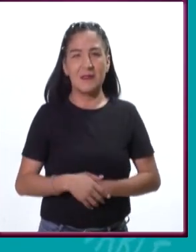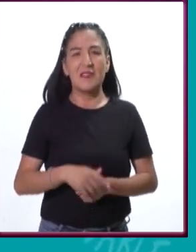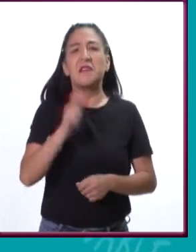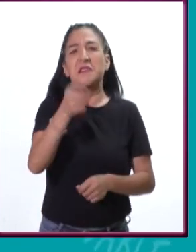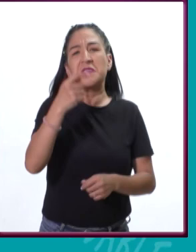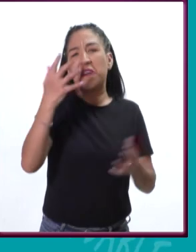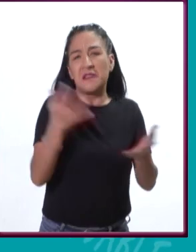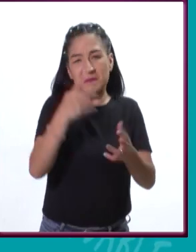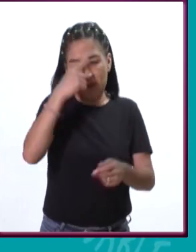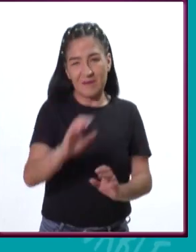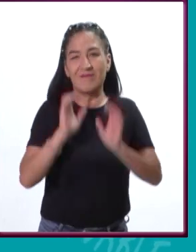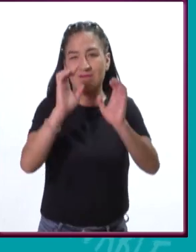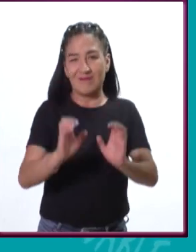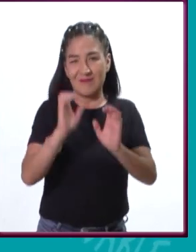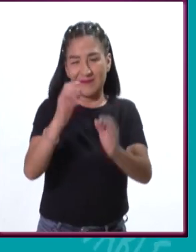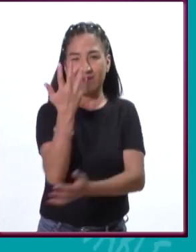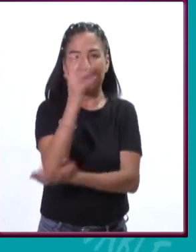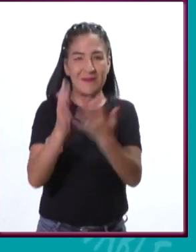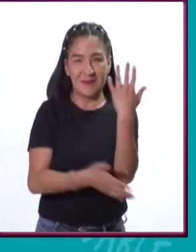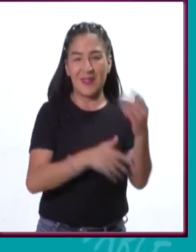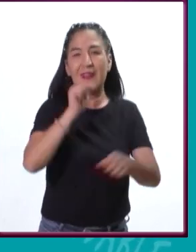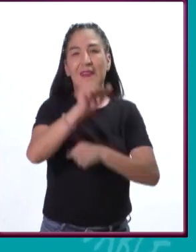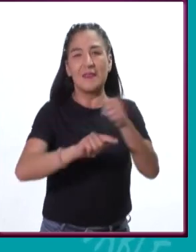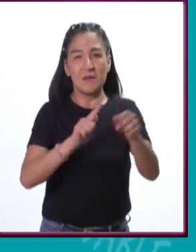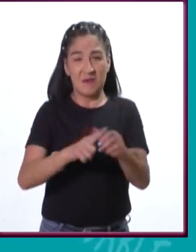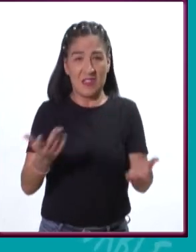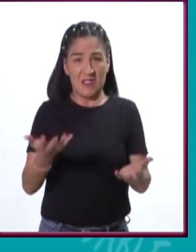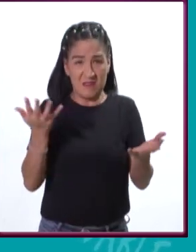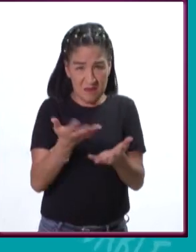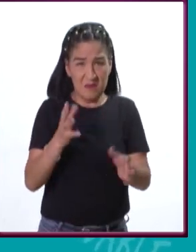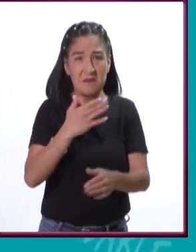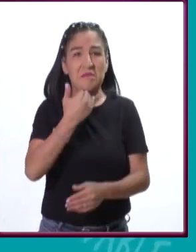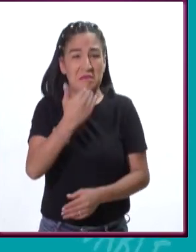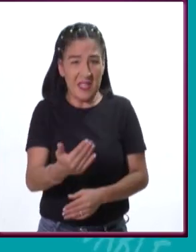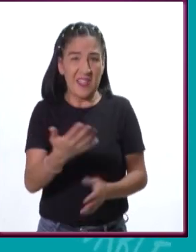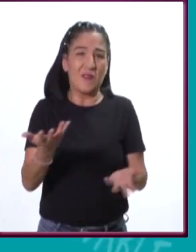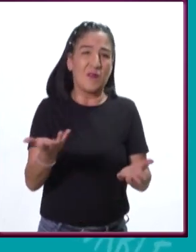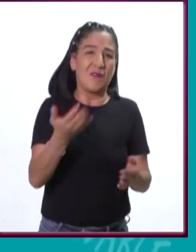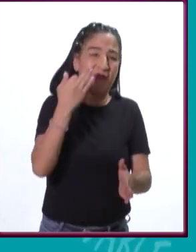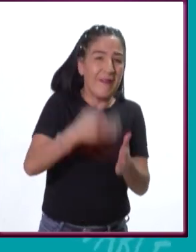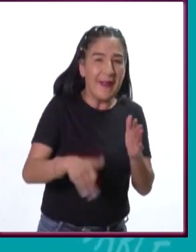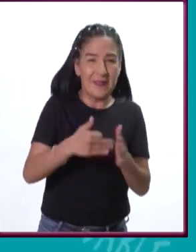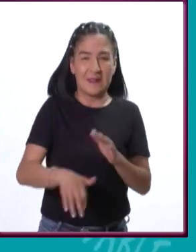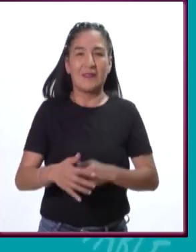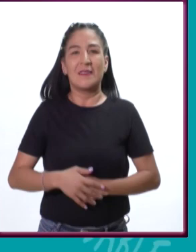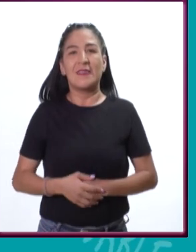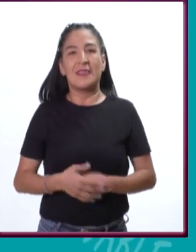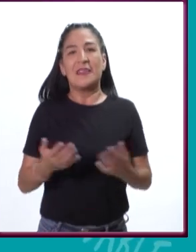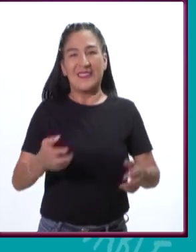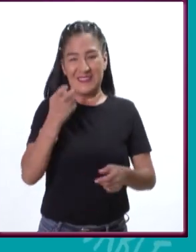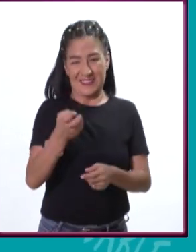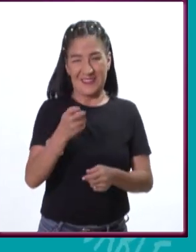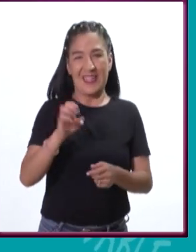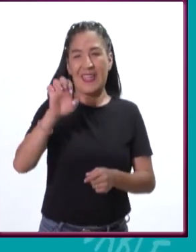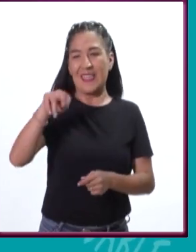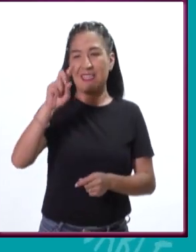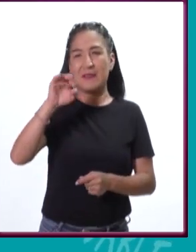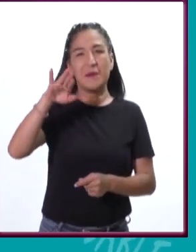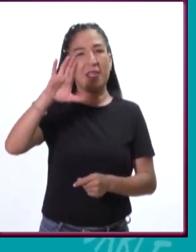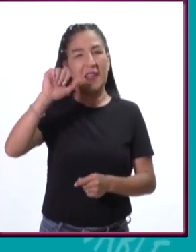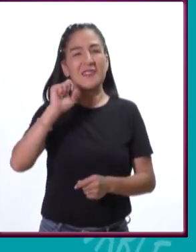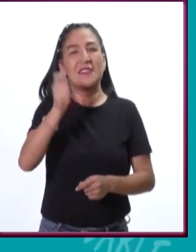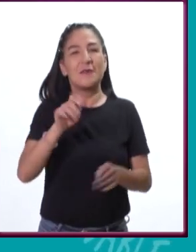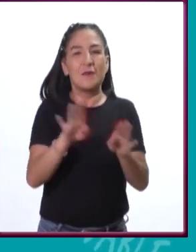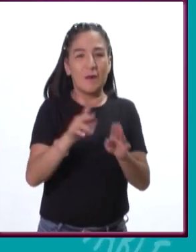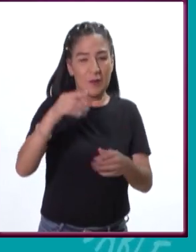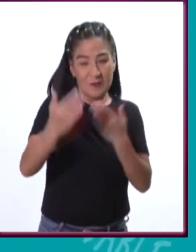parte de lo que nos da la gigantesca riqueza que tenemos que resulta de la gran diversidad de